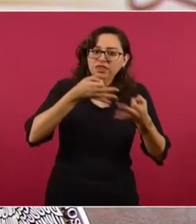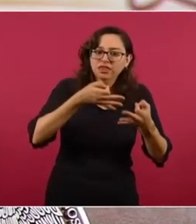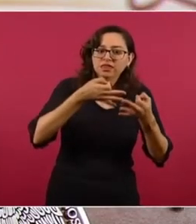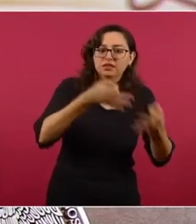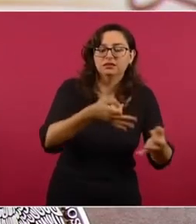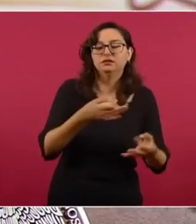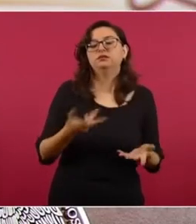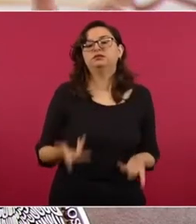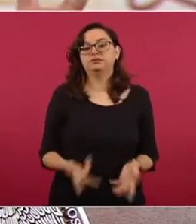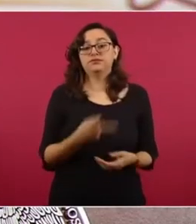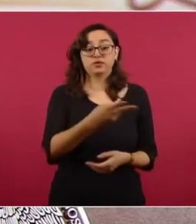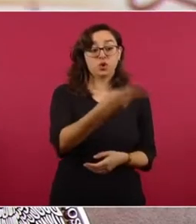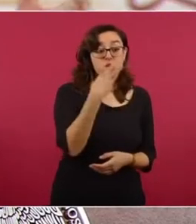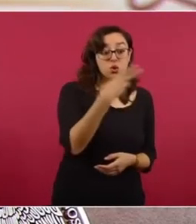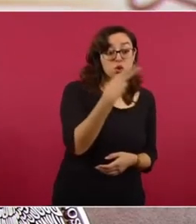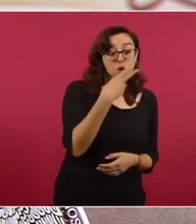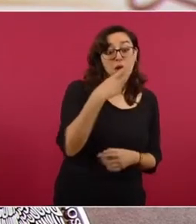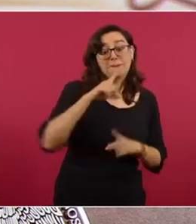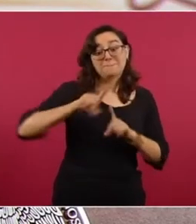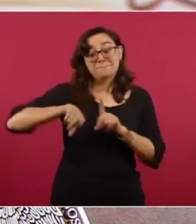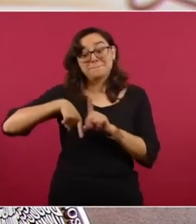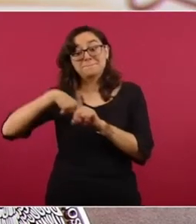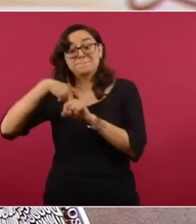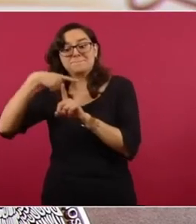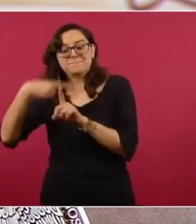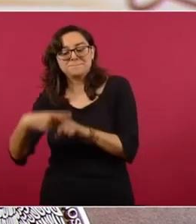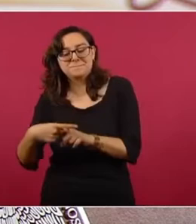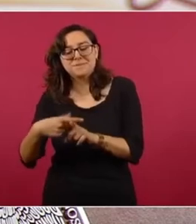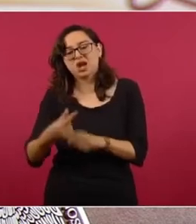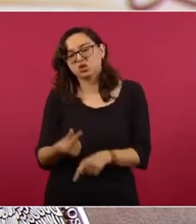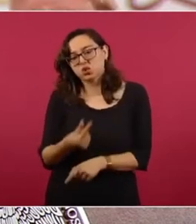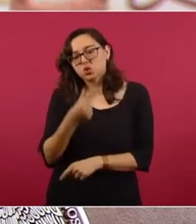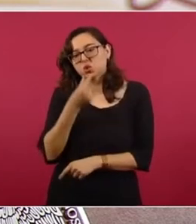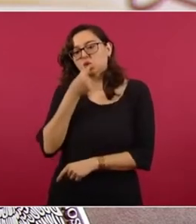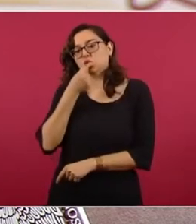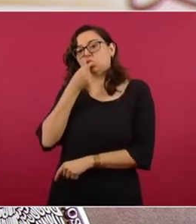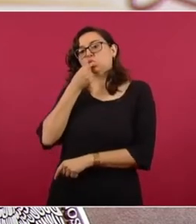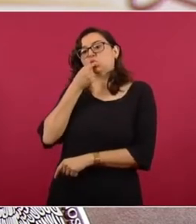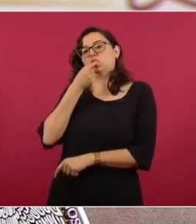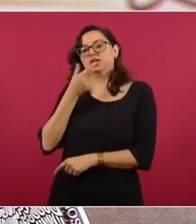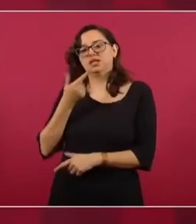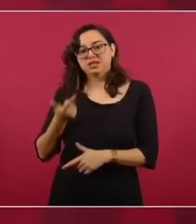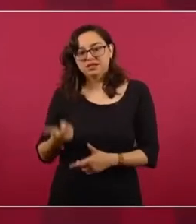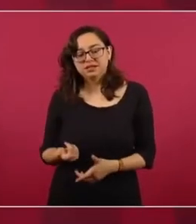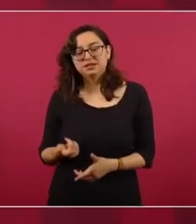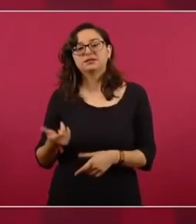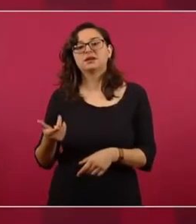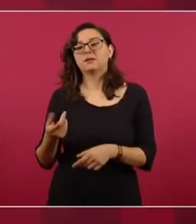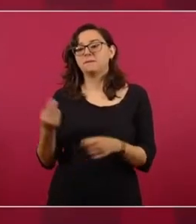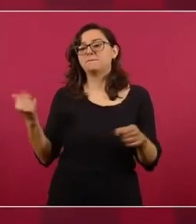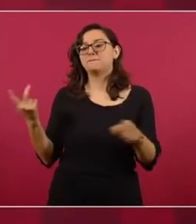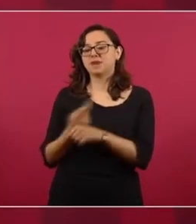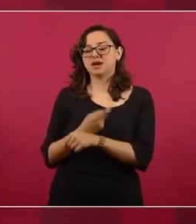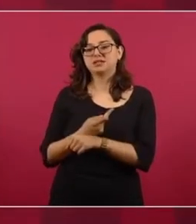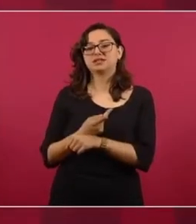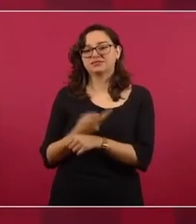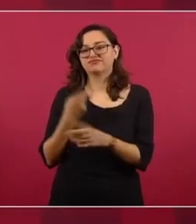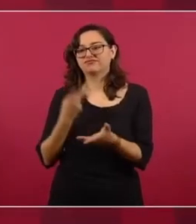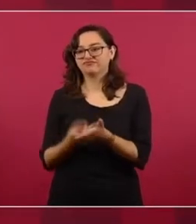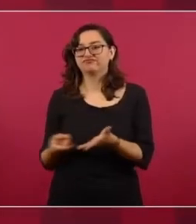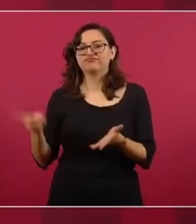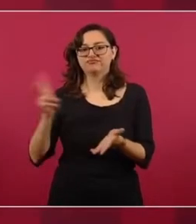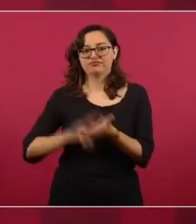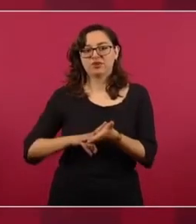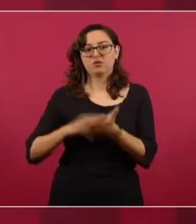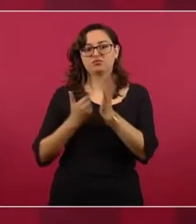dosis de tabaco que tiene, las dosis de nicotina y otros productos adictivos que tienen vapeadores y cigarrillos electrónicos, hacen